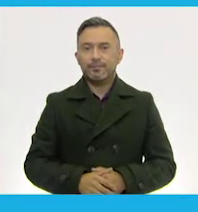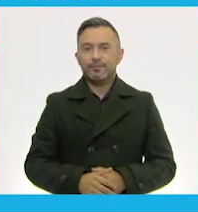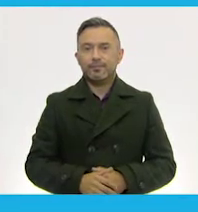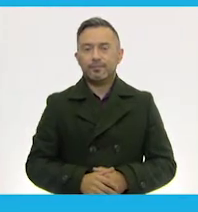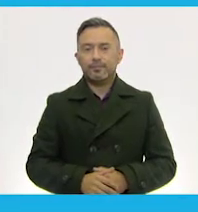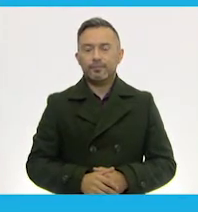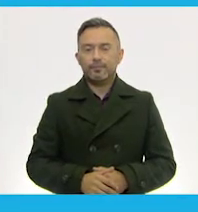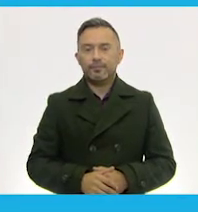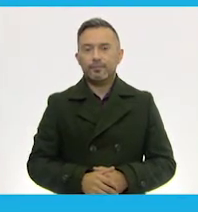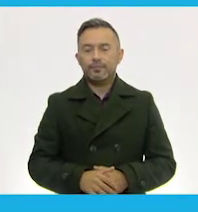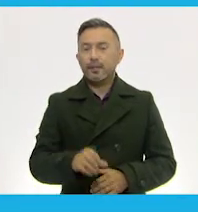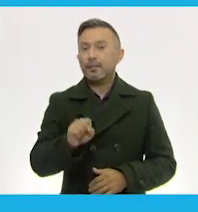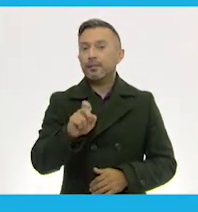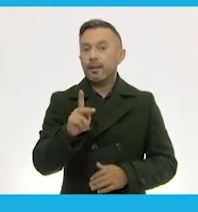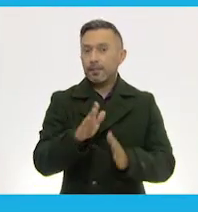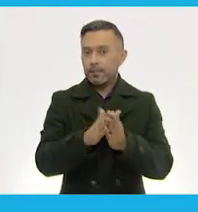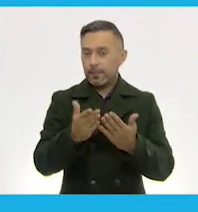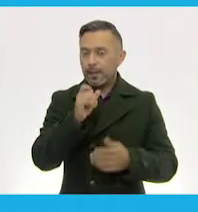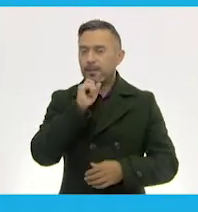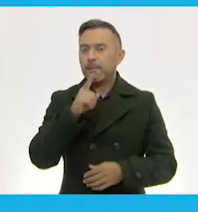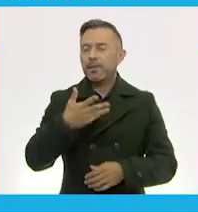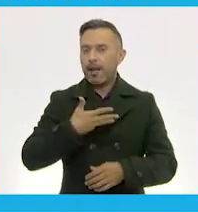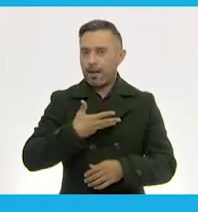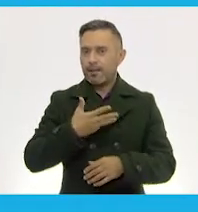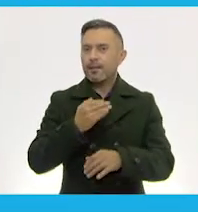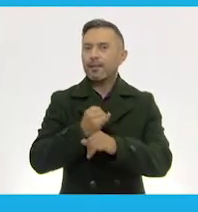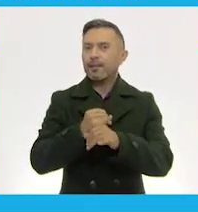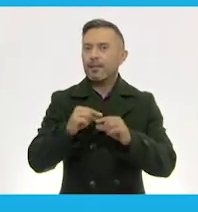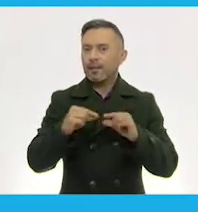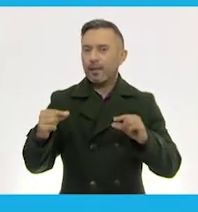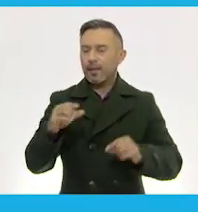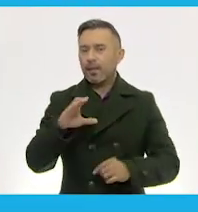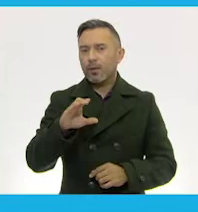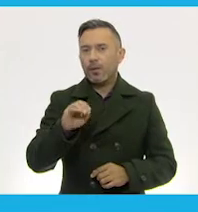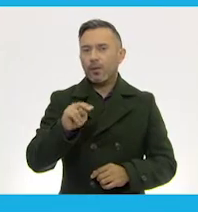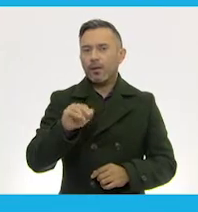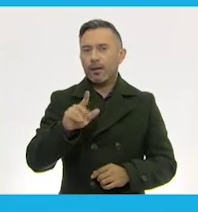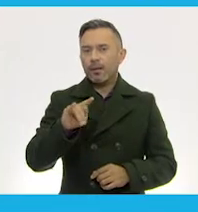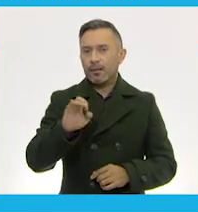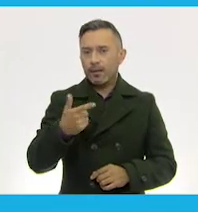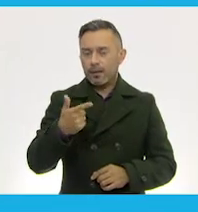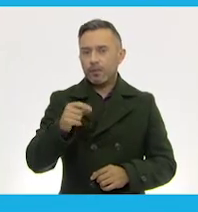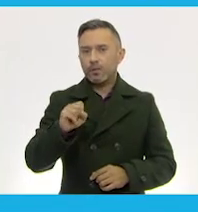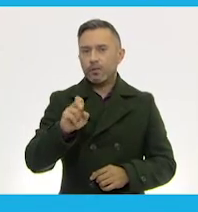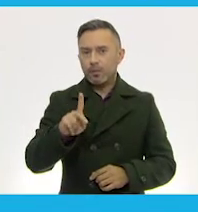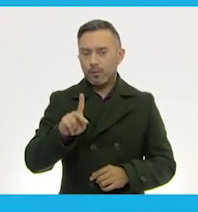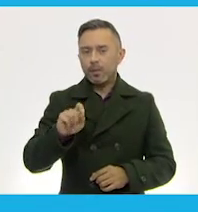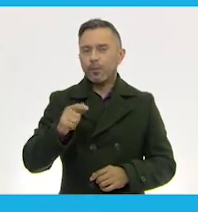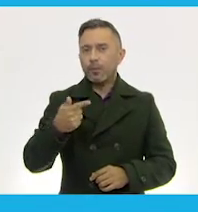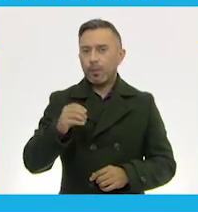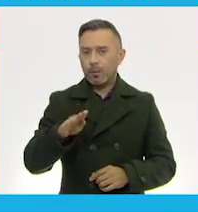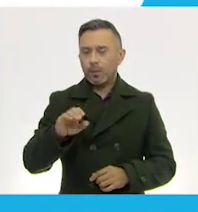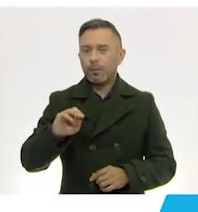También puedes encontrar los libros de texto en la página conaliteg.cep.gov.mx